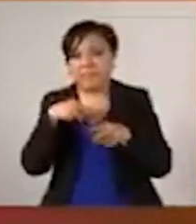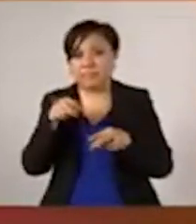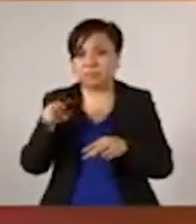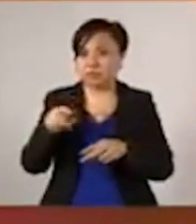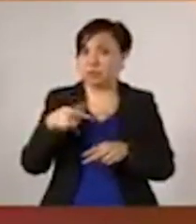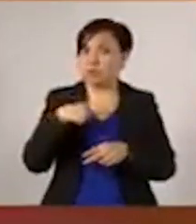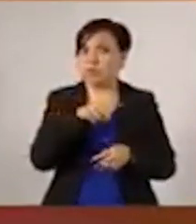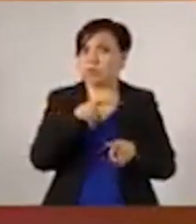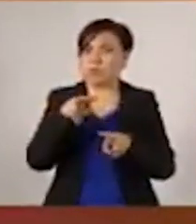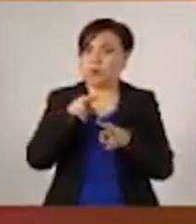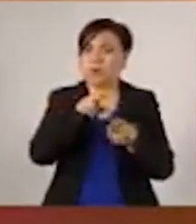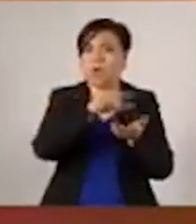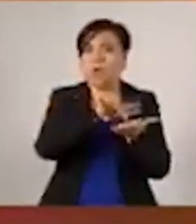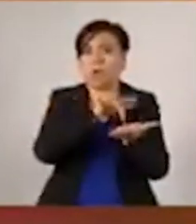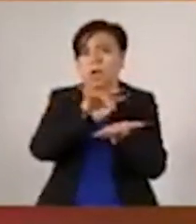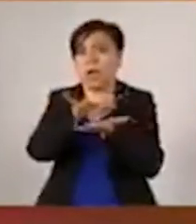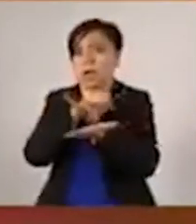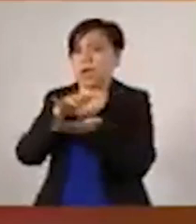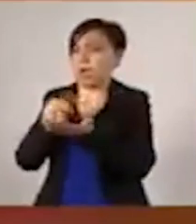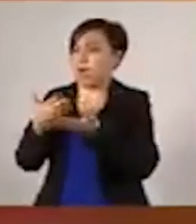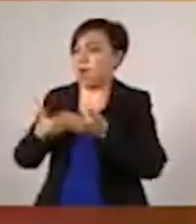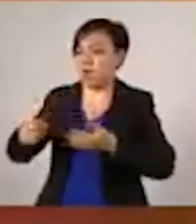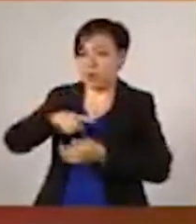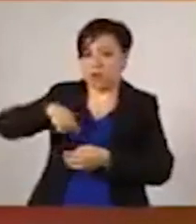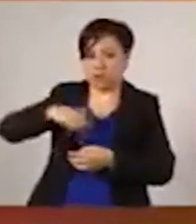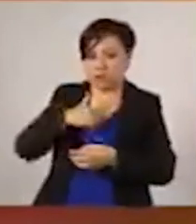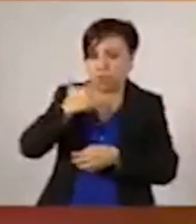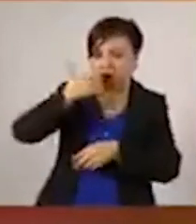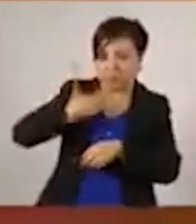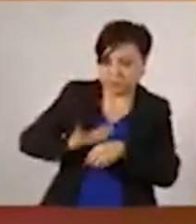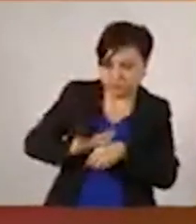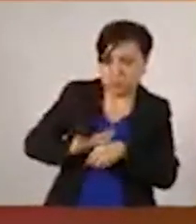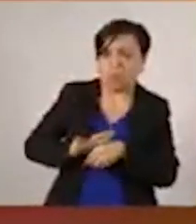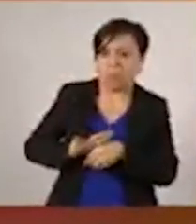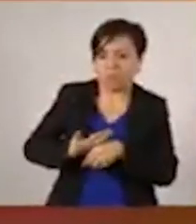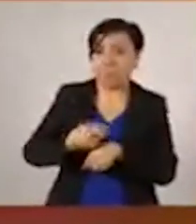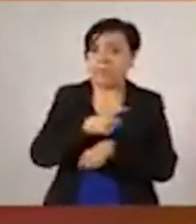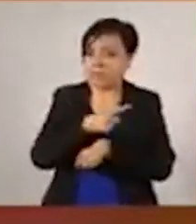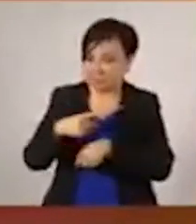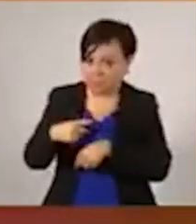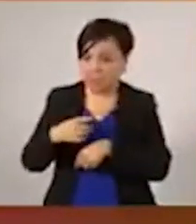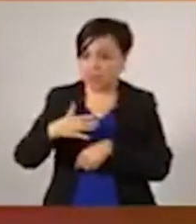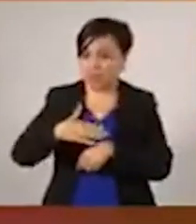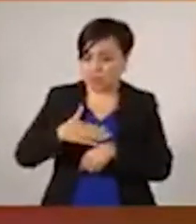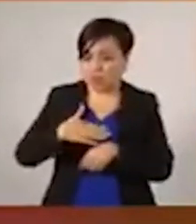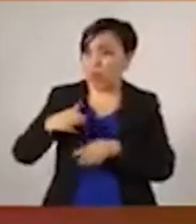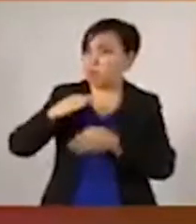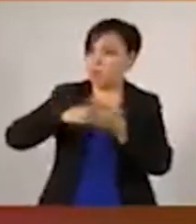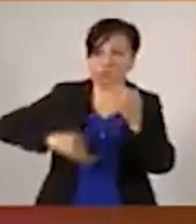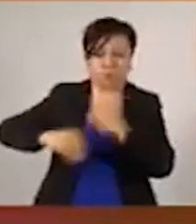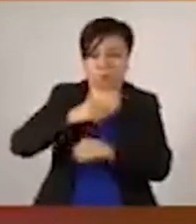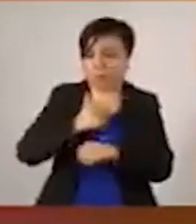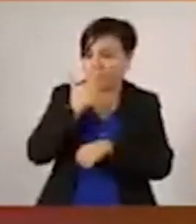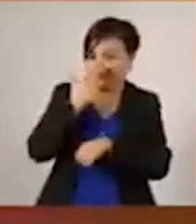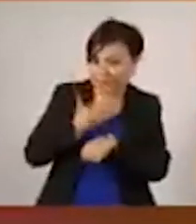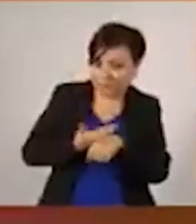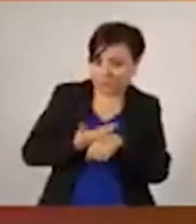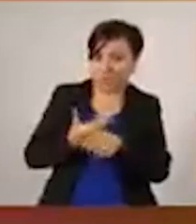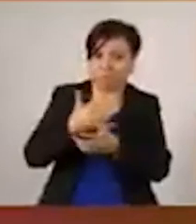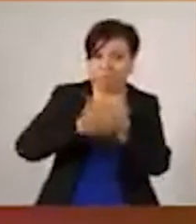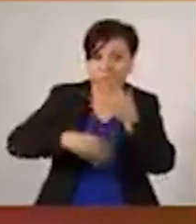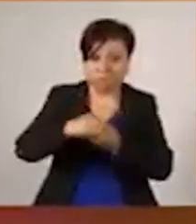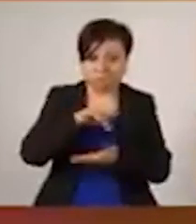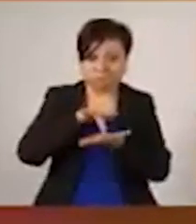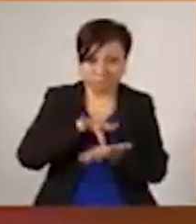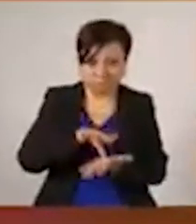responsables y a entender que todos somos corresponsables de la situación en la que estamos al día de hoy. En estos